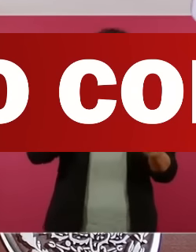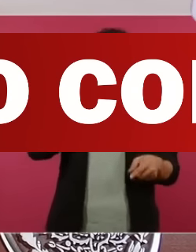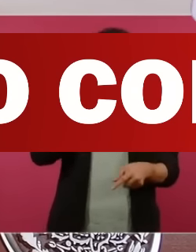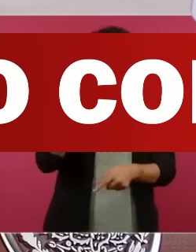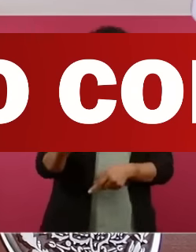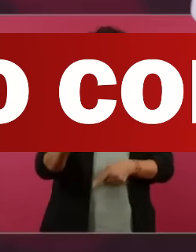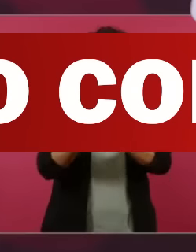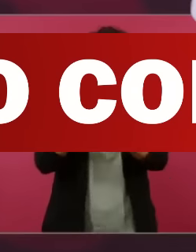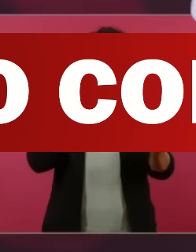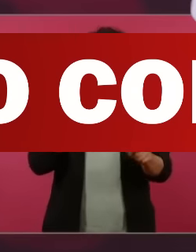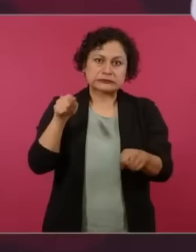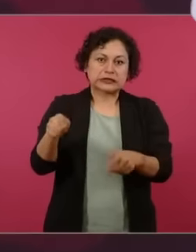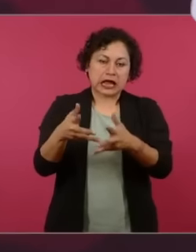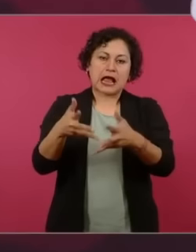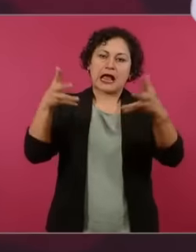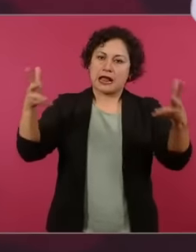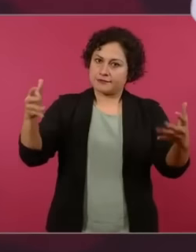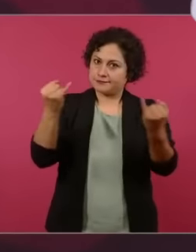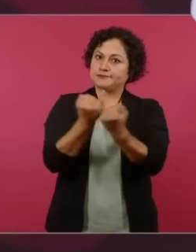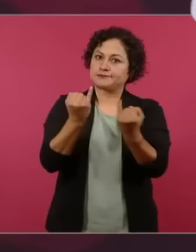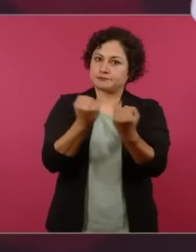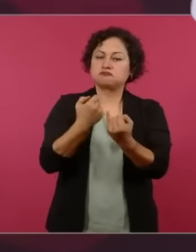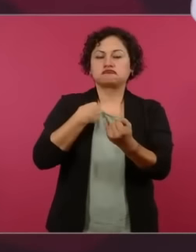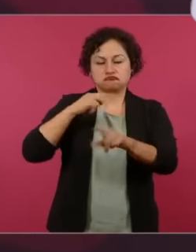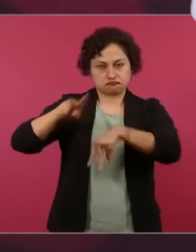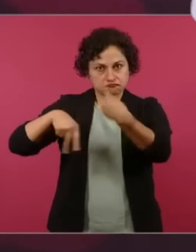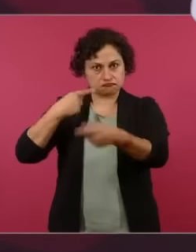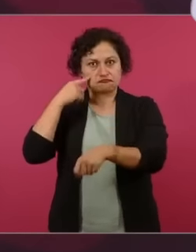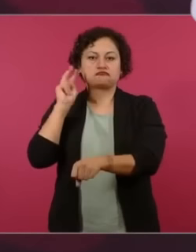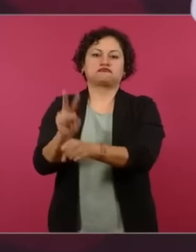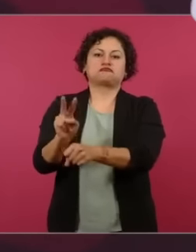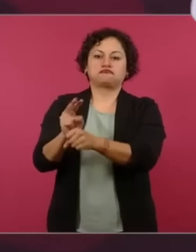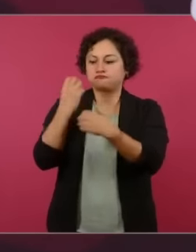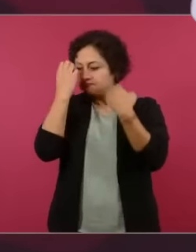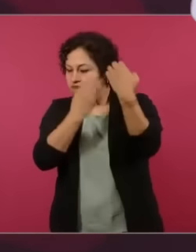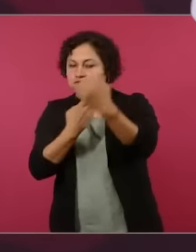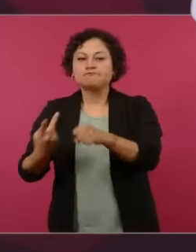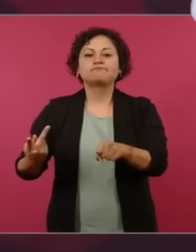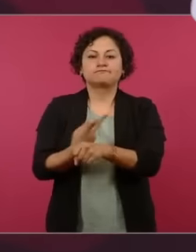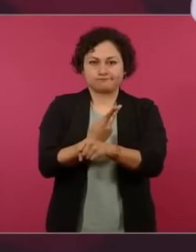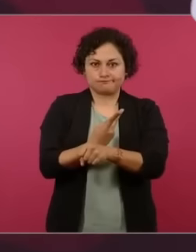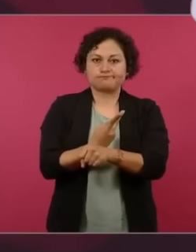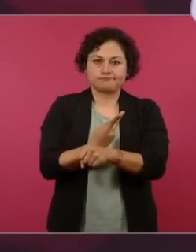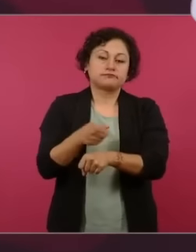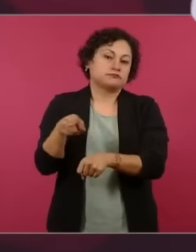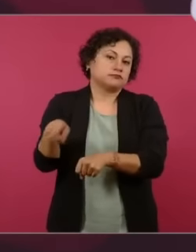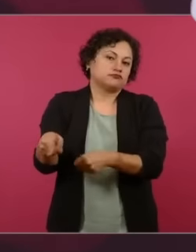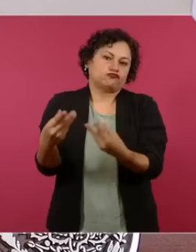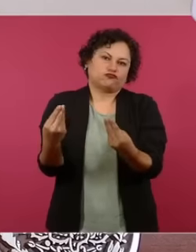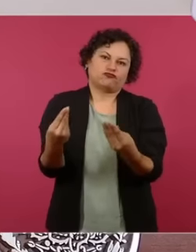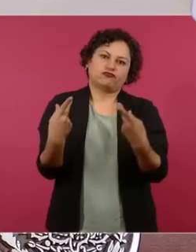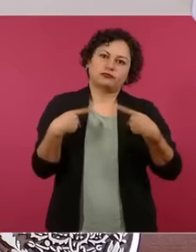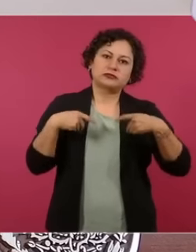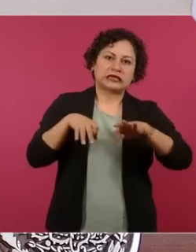para realizar transferencias pero para realizar todo movimiento de compras en línea lo pueden realizar o pagar con su tarjeta